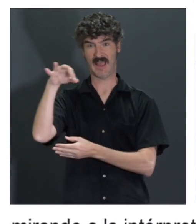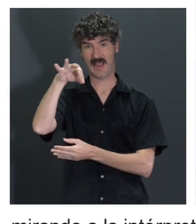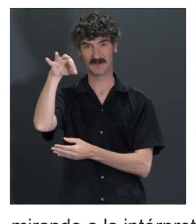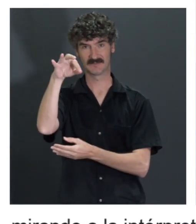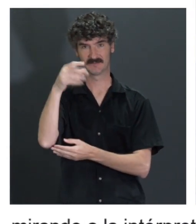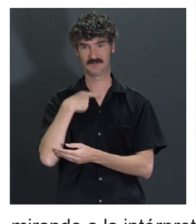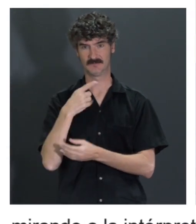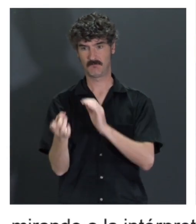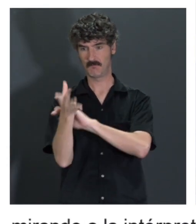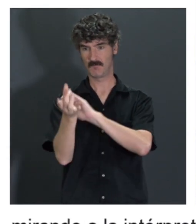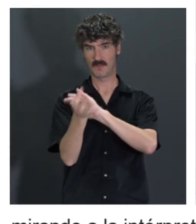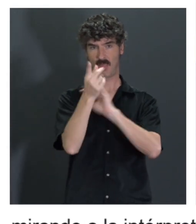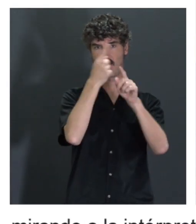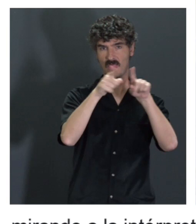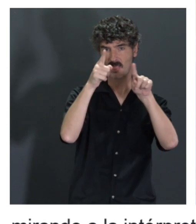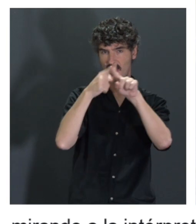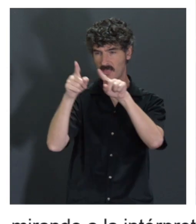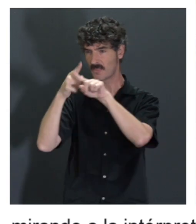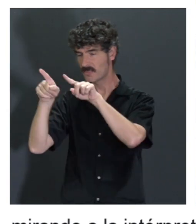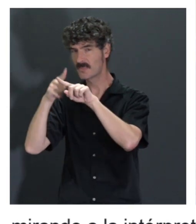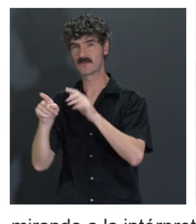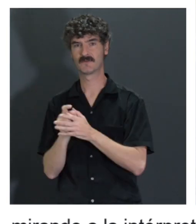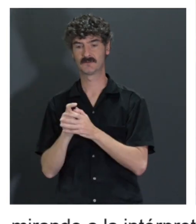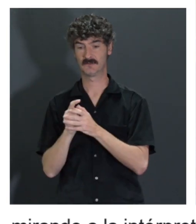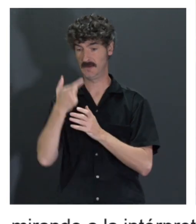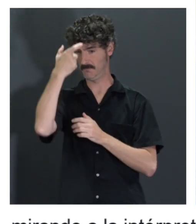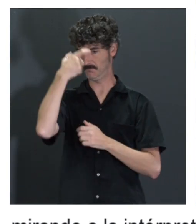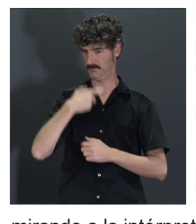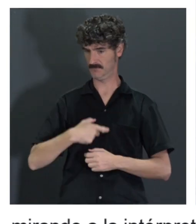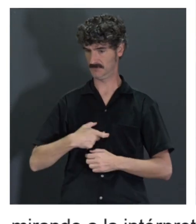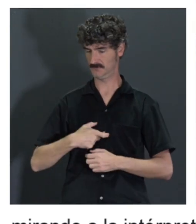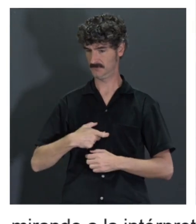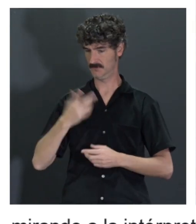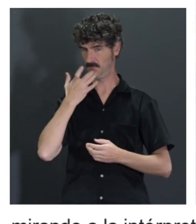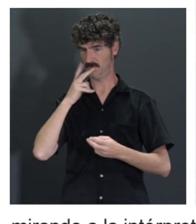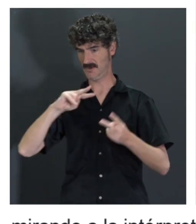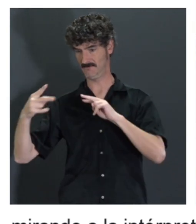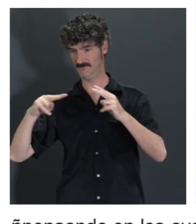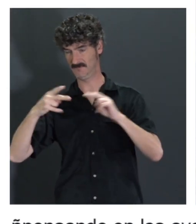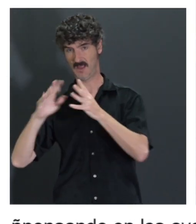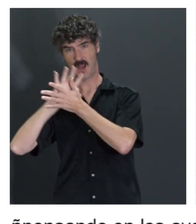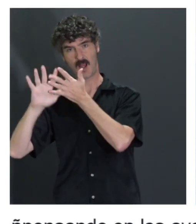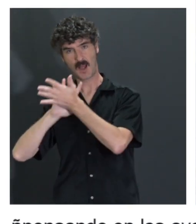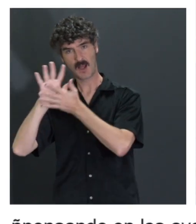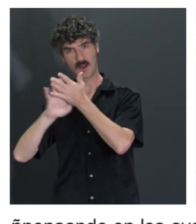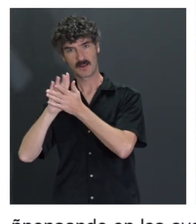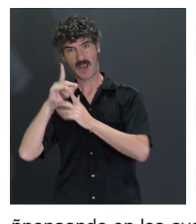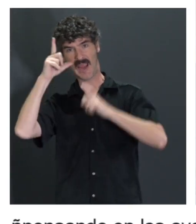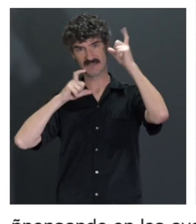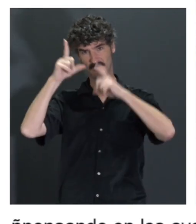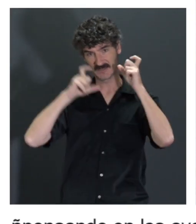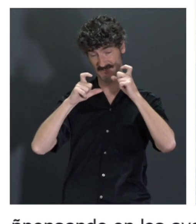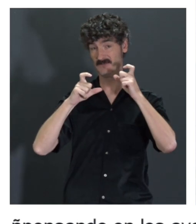se pueden generar. Y lo diferente, o sea, cómo el ser humano que está interpretando en lengua de signos también interpreta con su expresión,